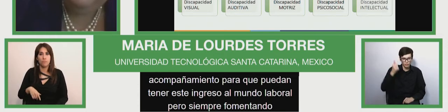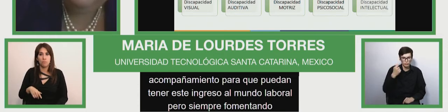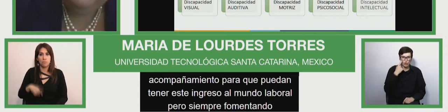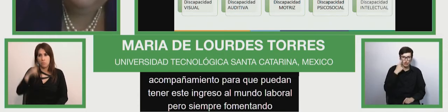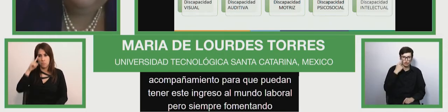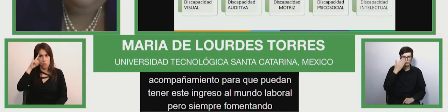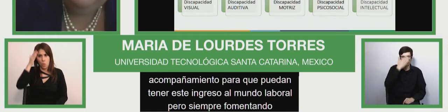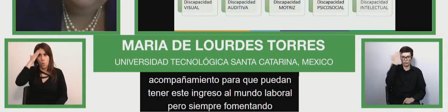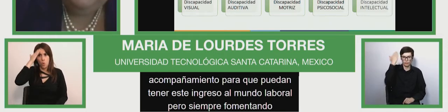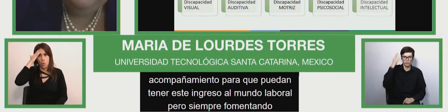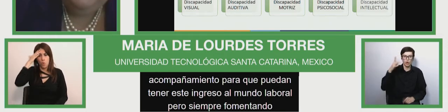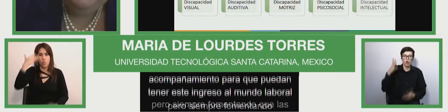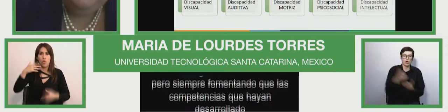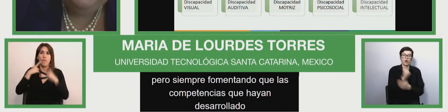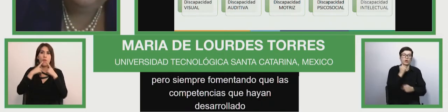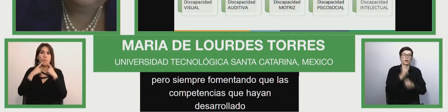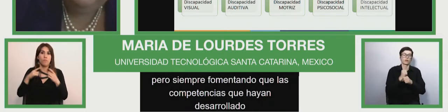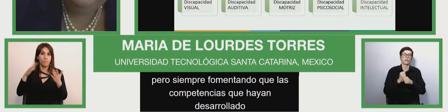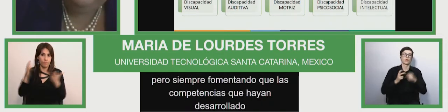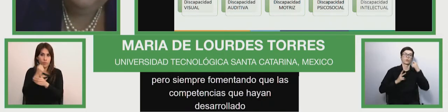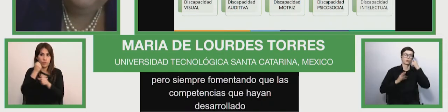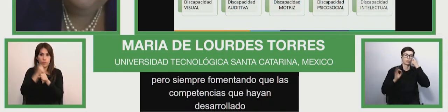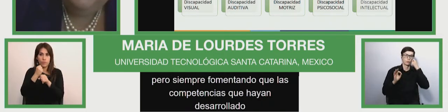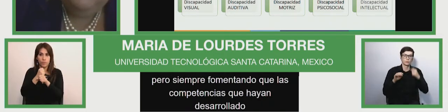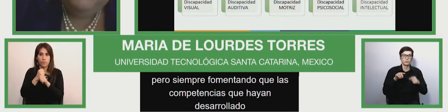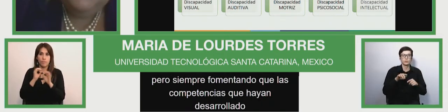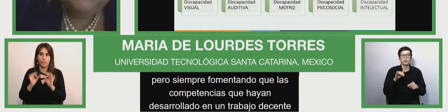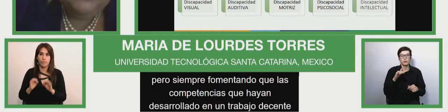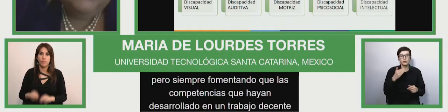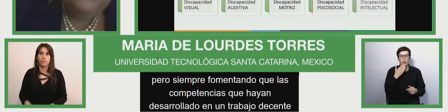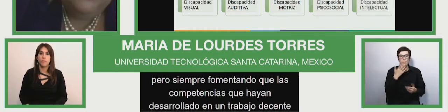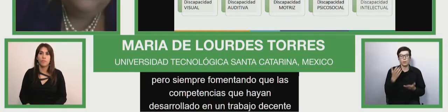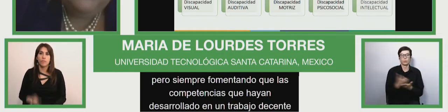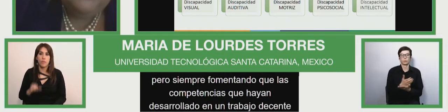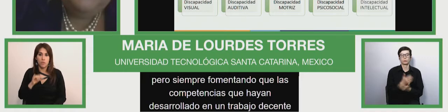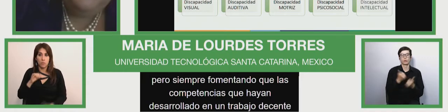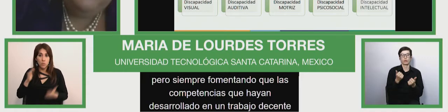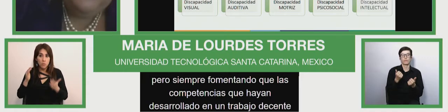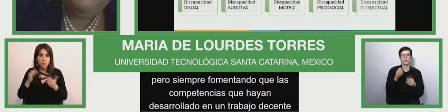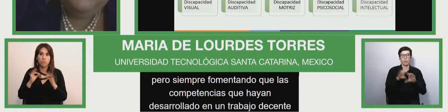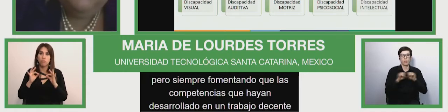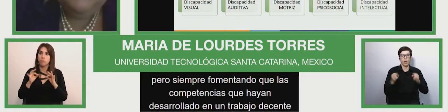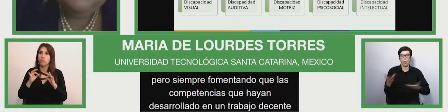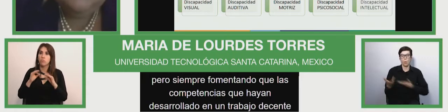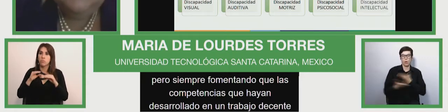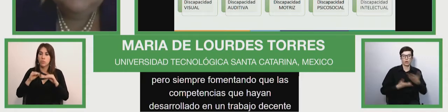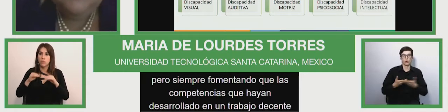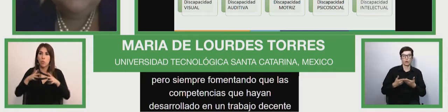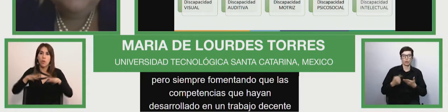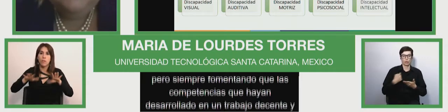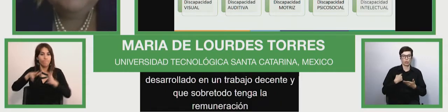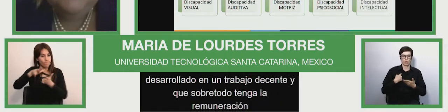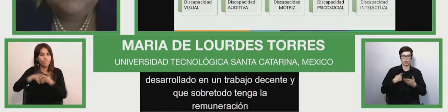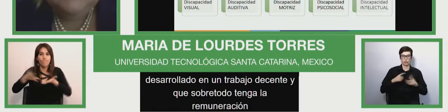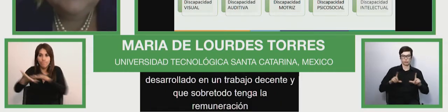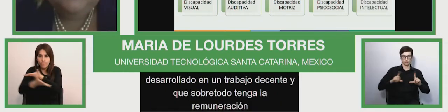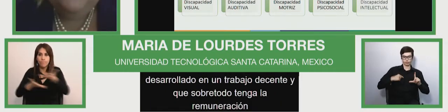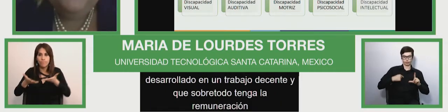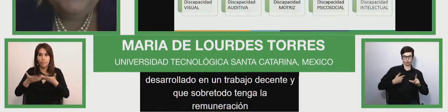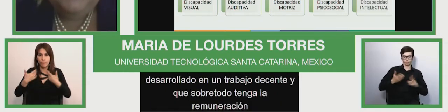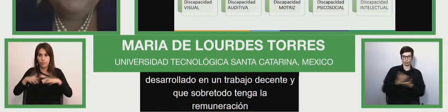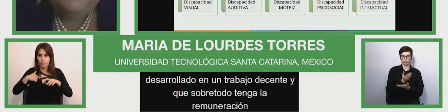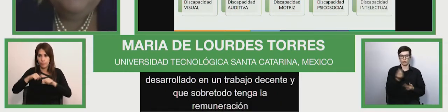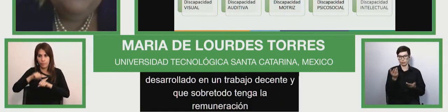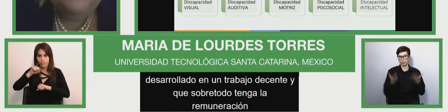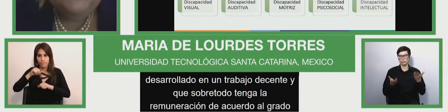trabajo decente y que sobre todo tenga la remuneración de acuerdo al grado académico que están egresando